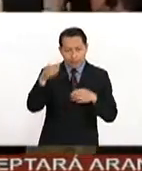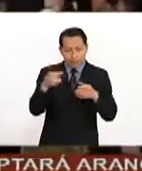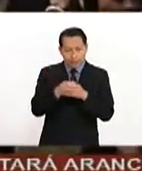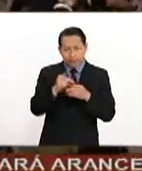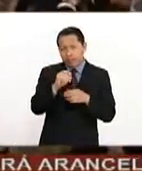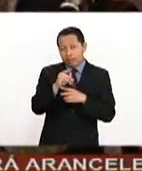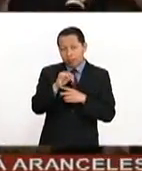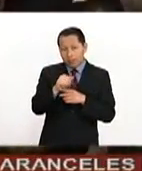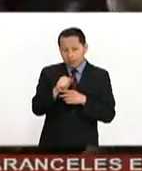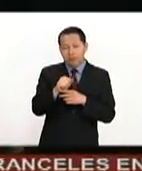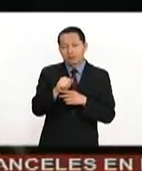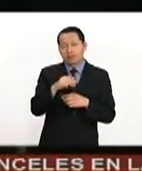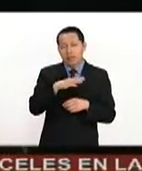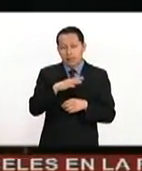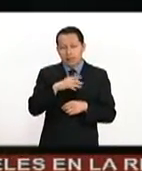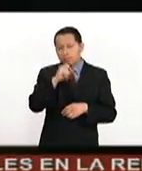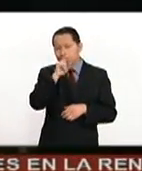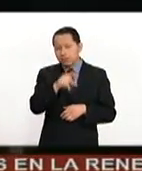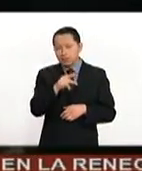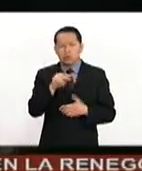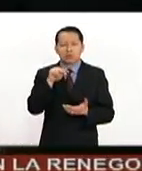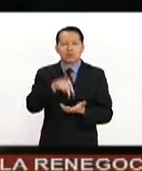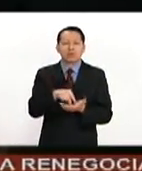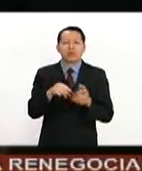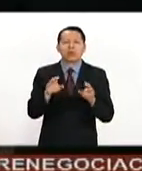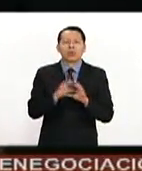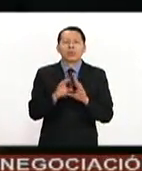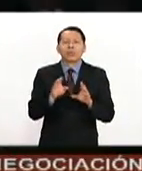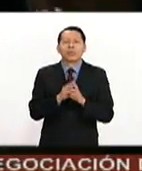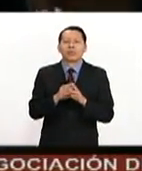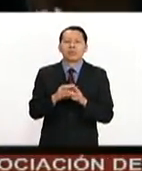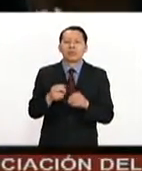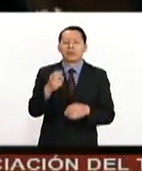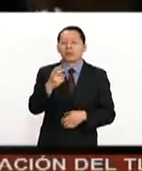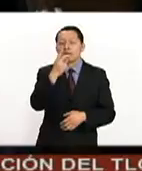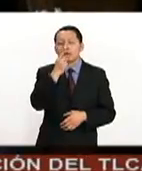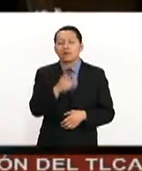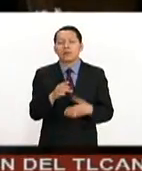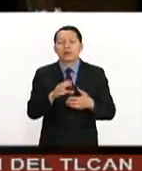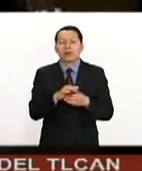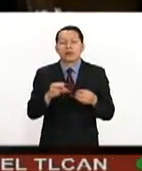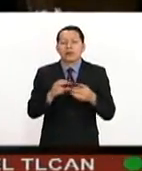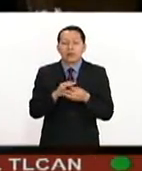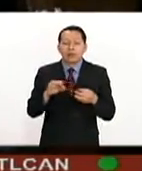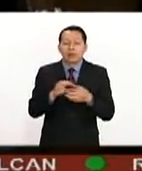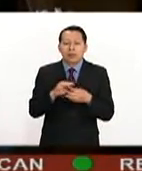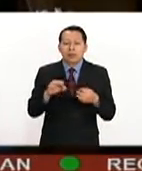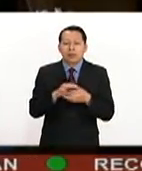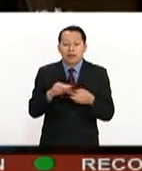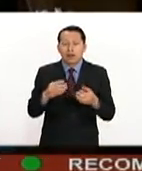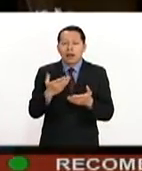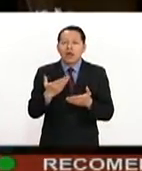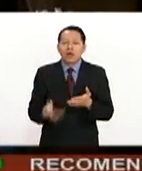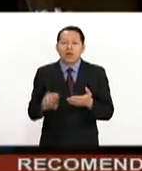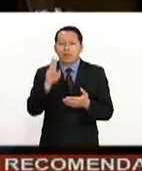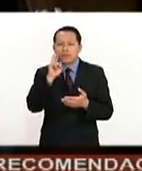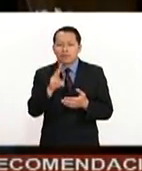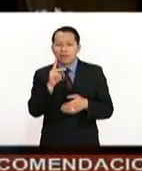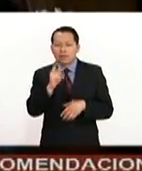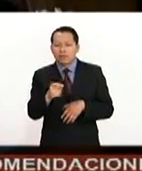Senado, Charles Schumer, realmente insistió en que lo que queda ver es si ahora este